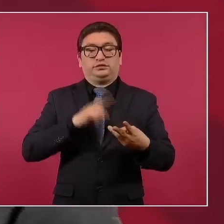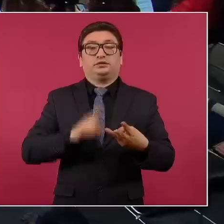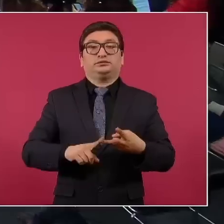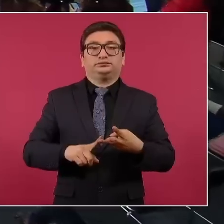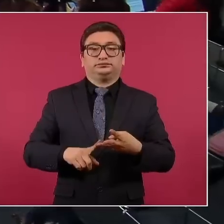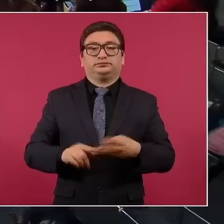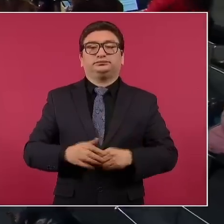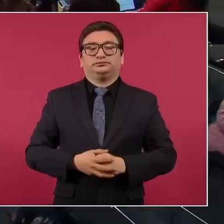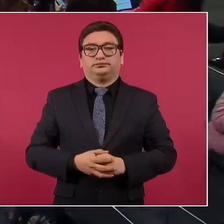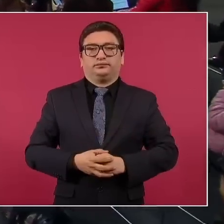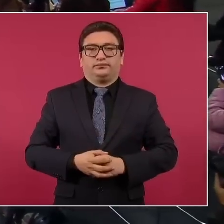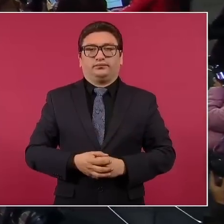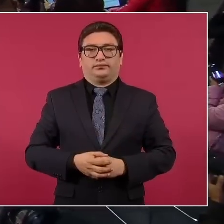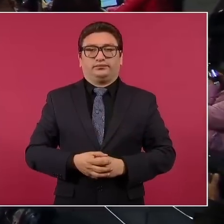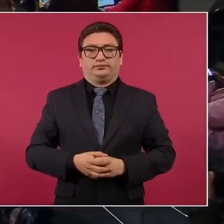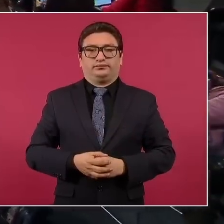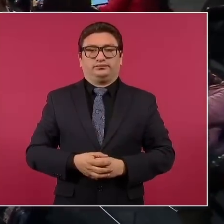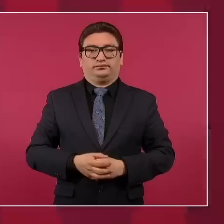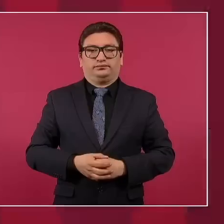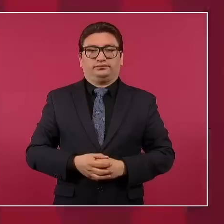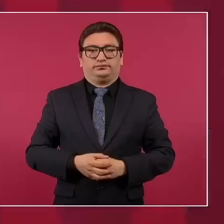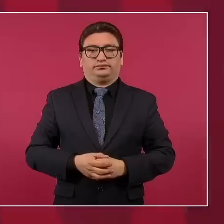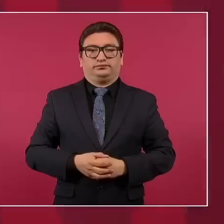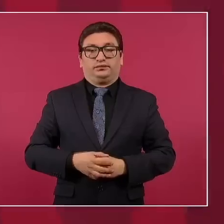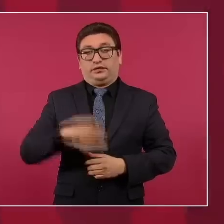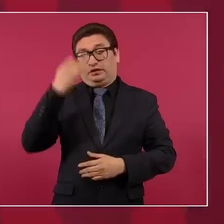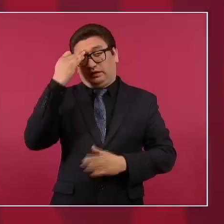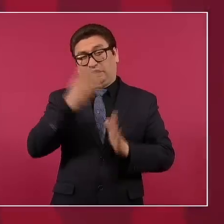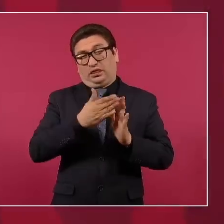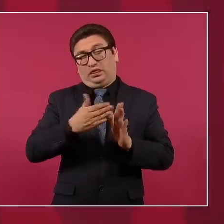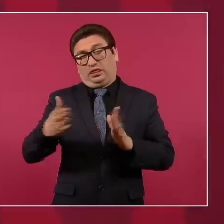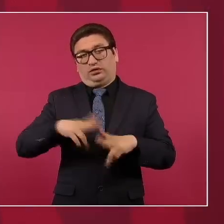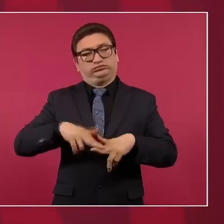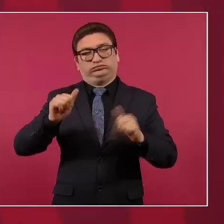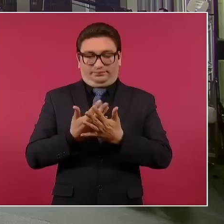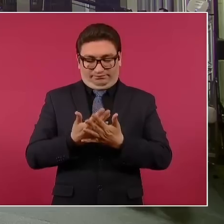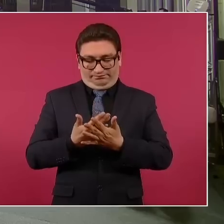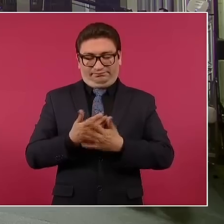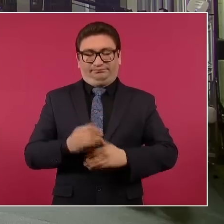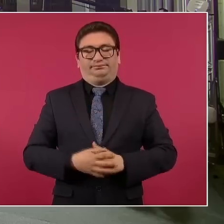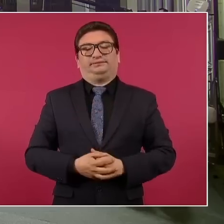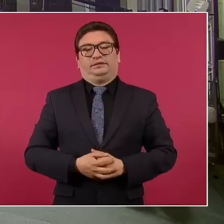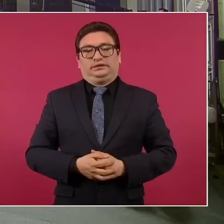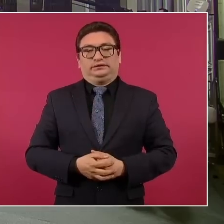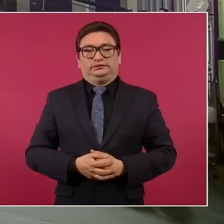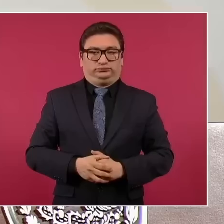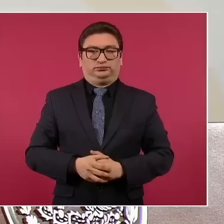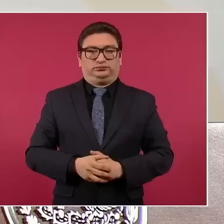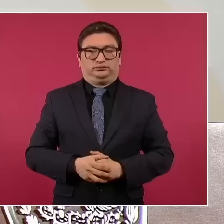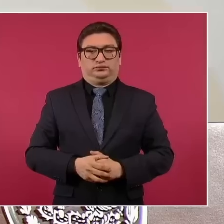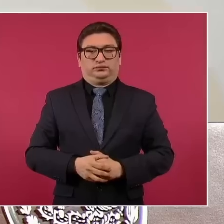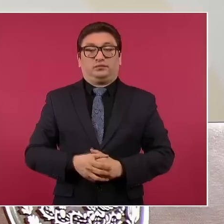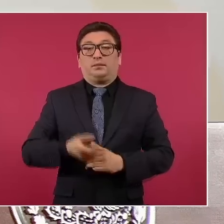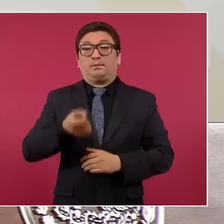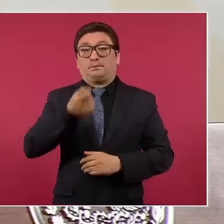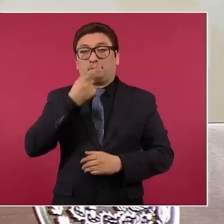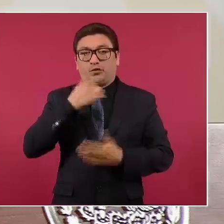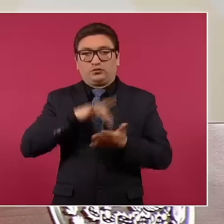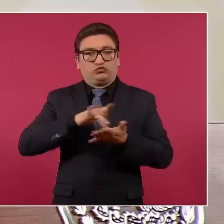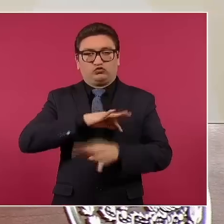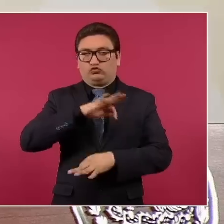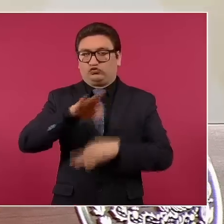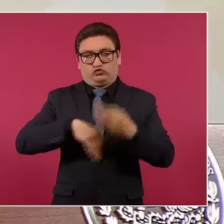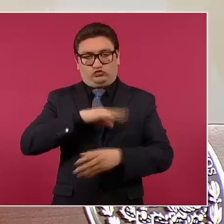que tengan que tardar en ser atendidos, con todos los medicamentos